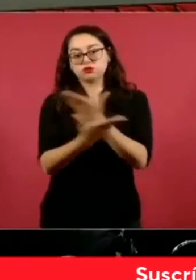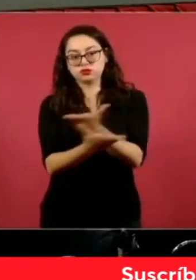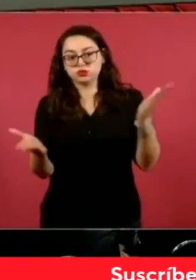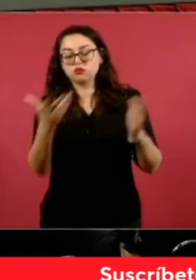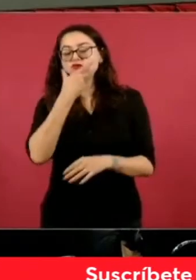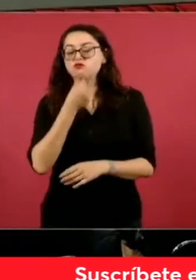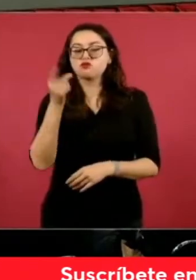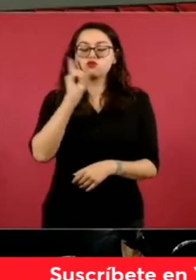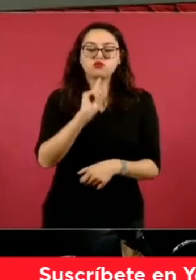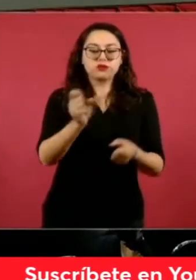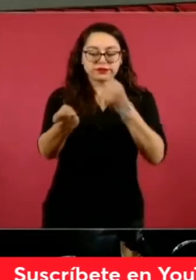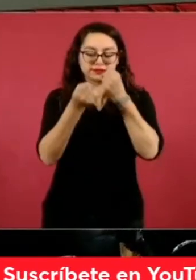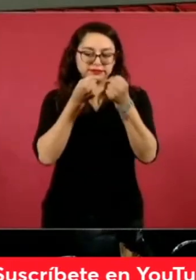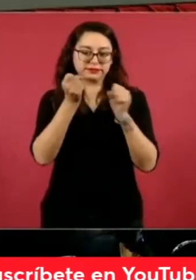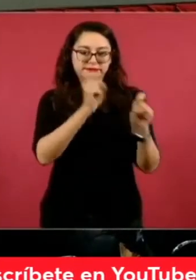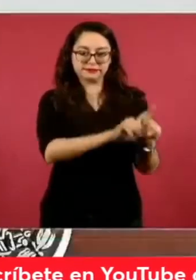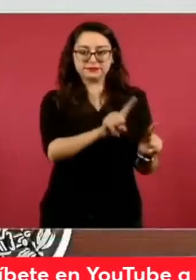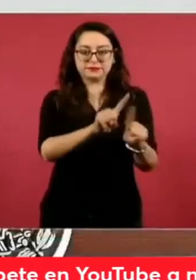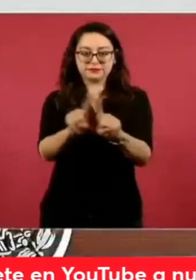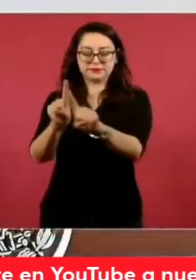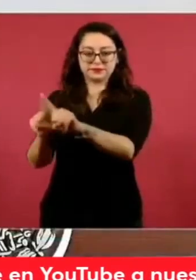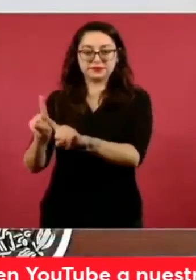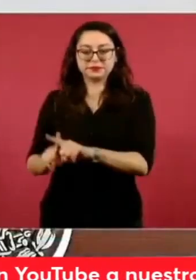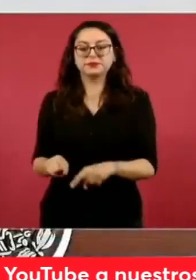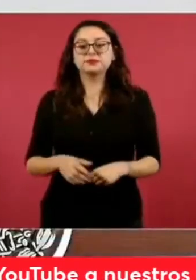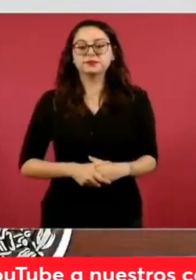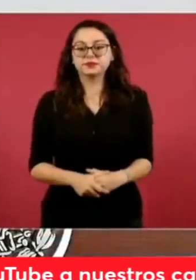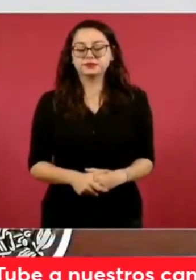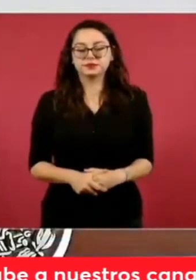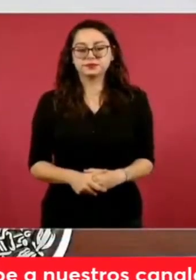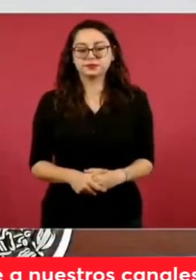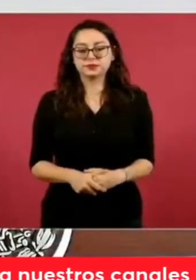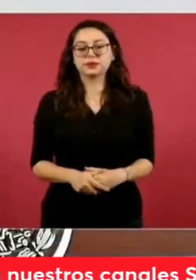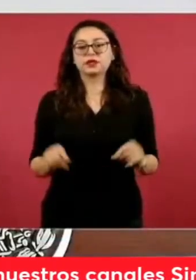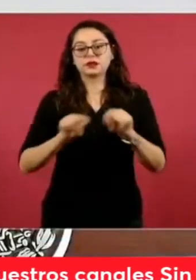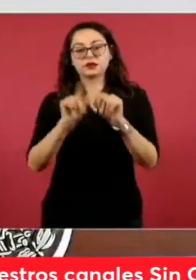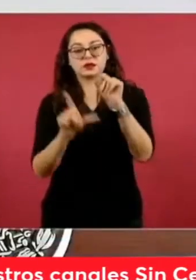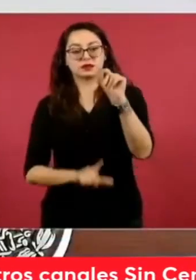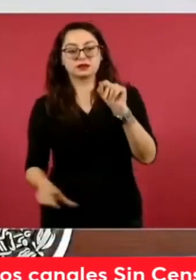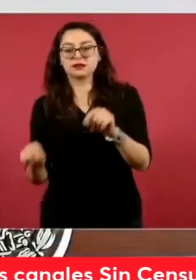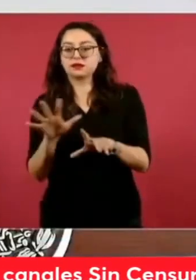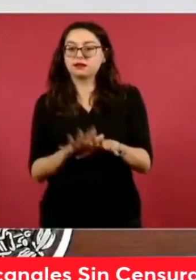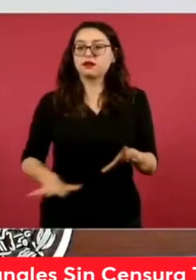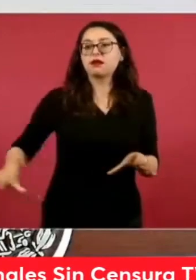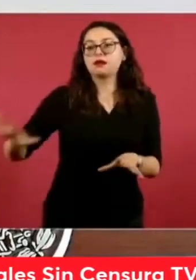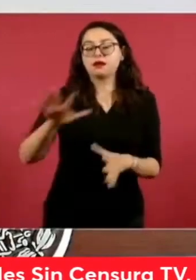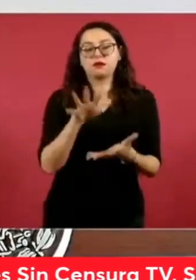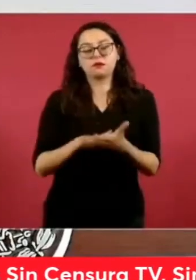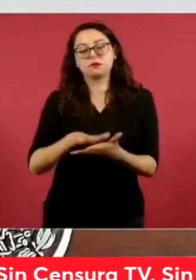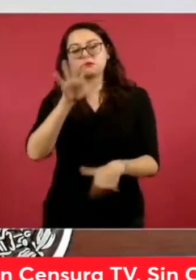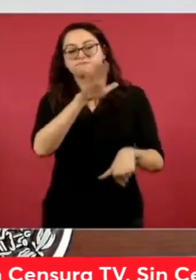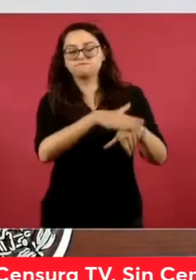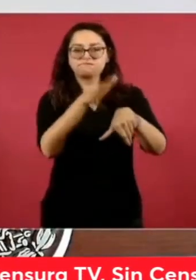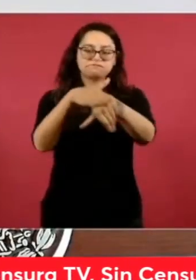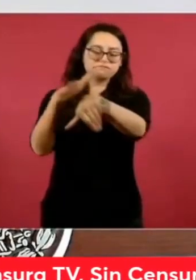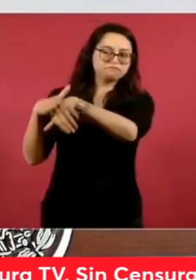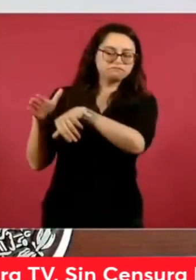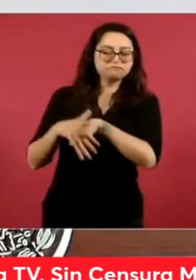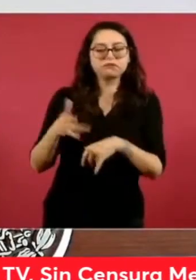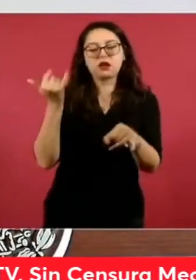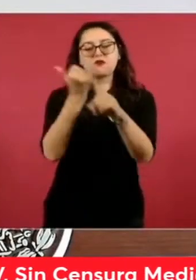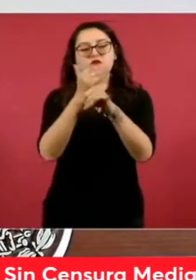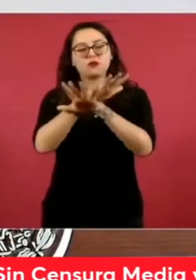de hoy. Queremos informarle al pueblo de México cuál fue la decisión tomada